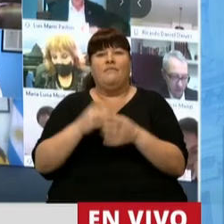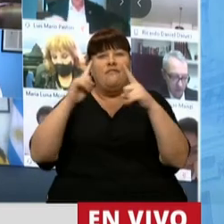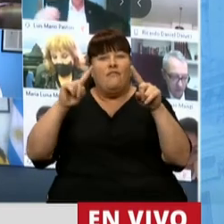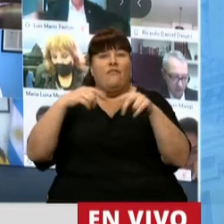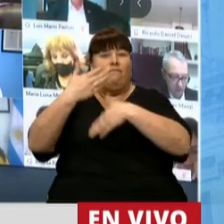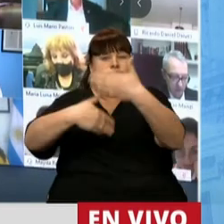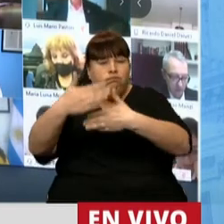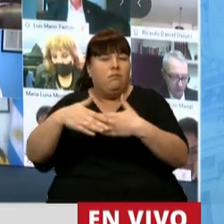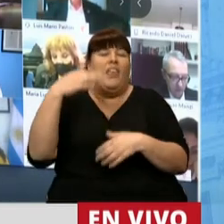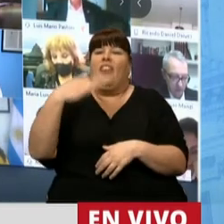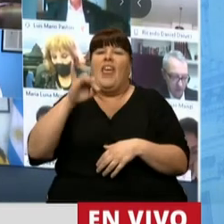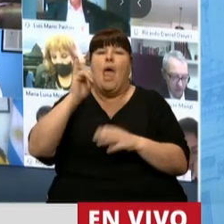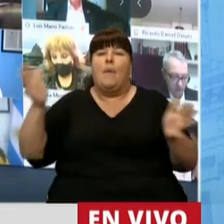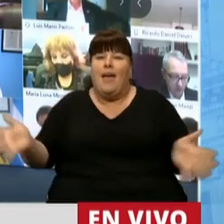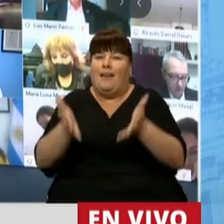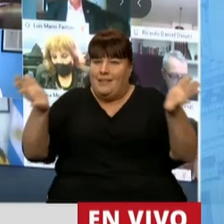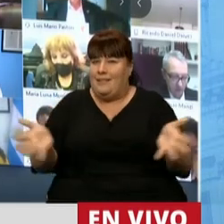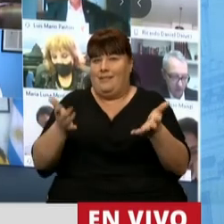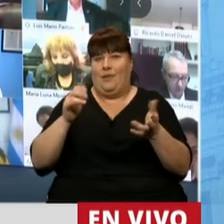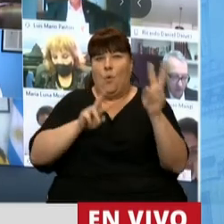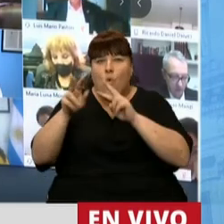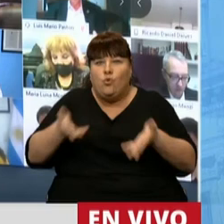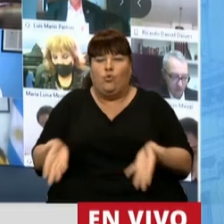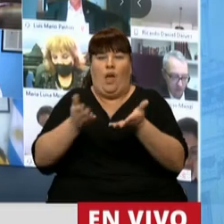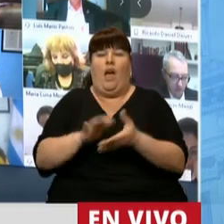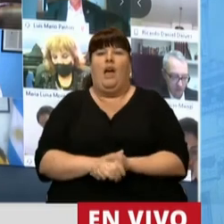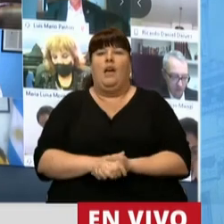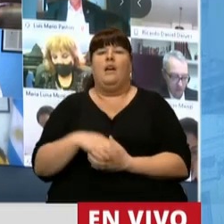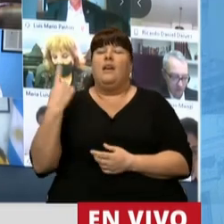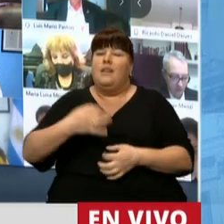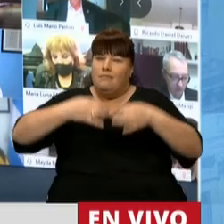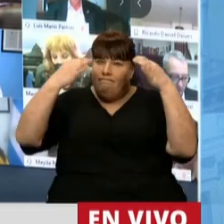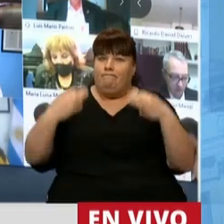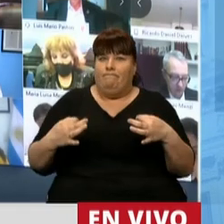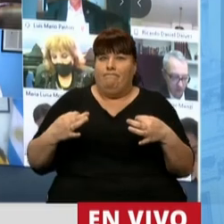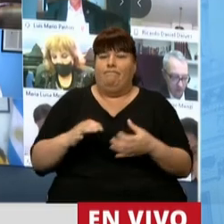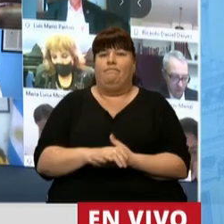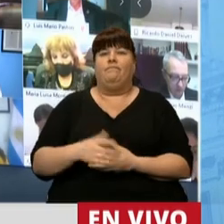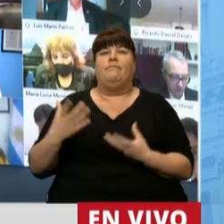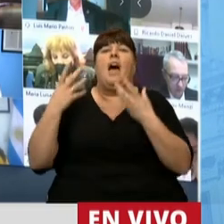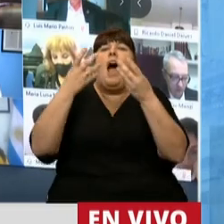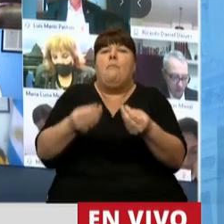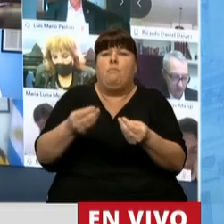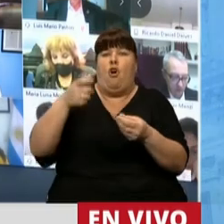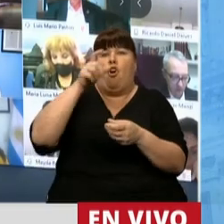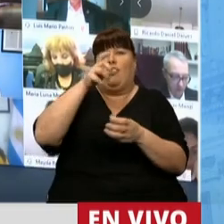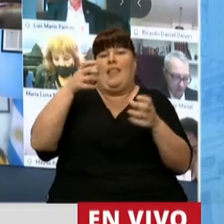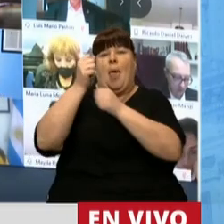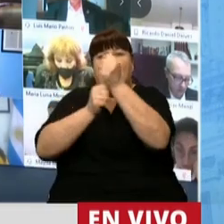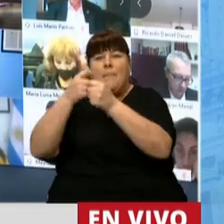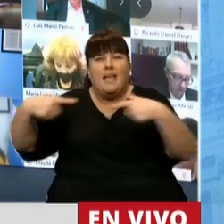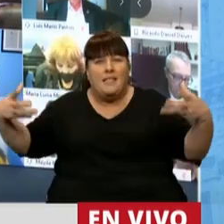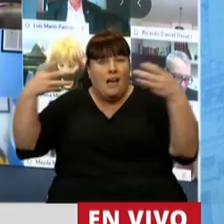la innovación deben ser promovidas. Con el convencimiento del aporte que hacen estos sectores a nuestra